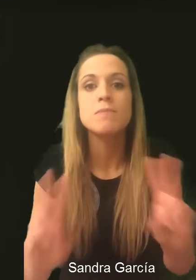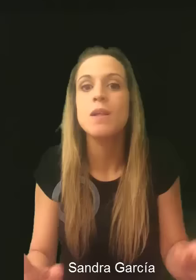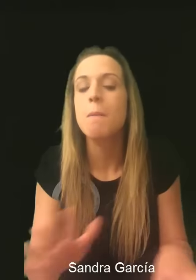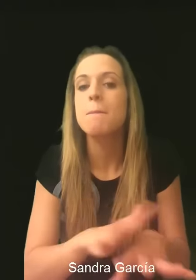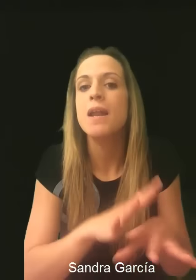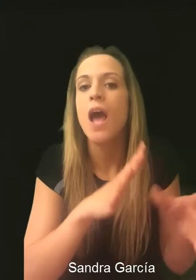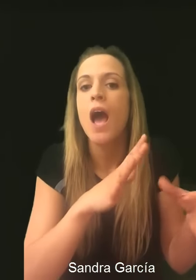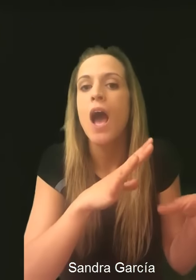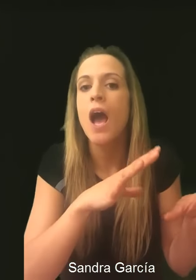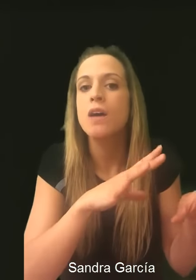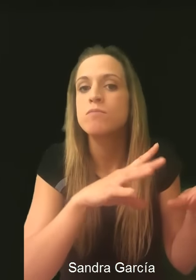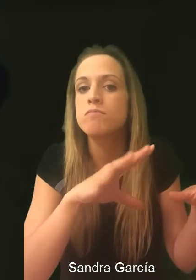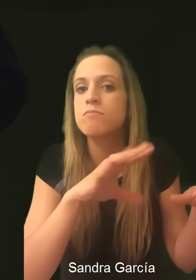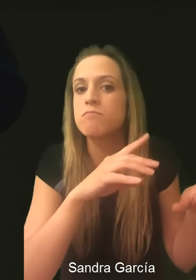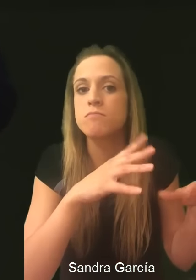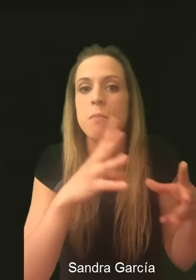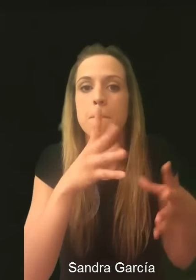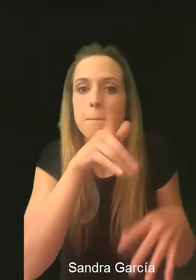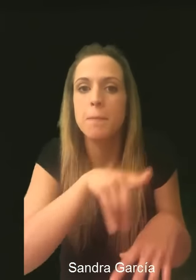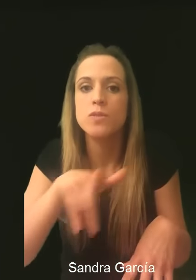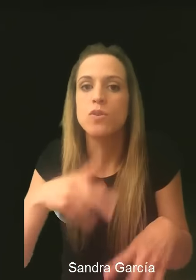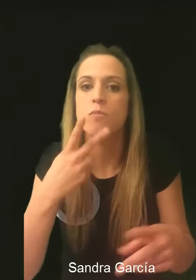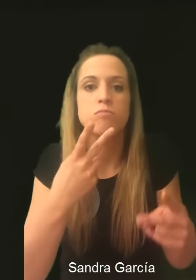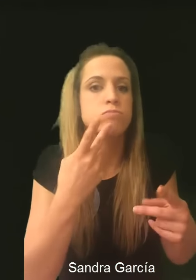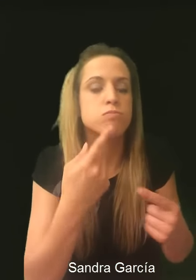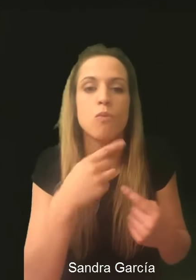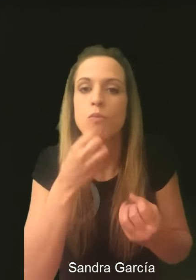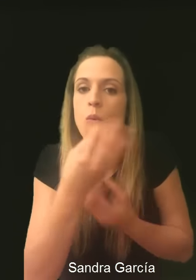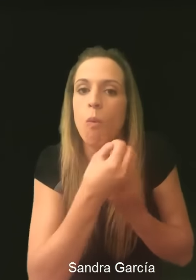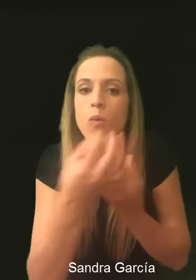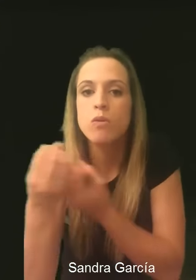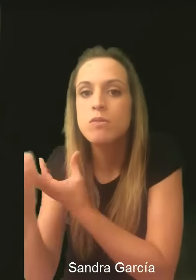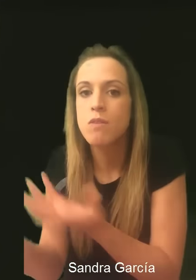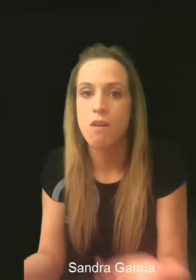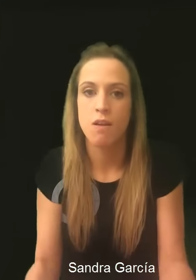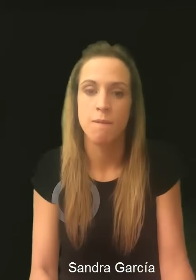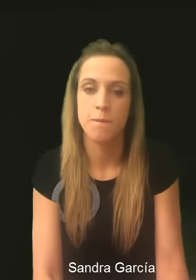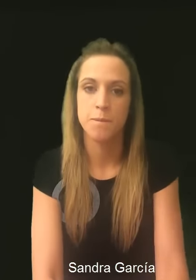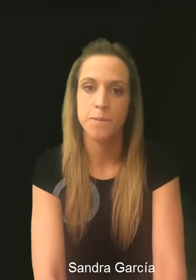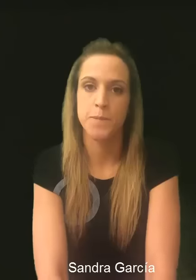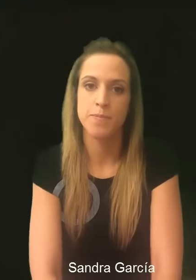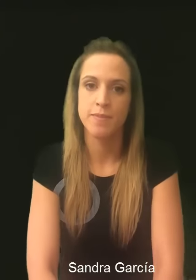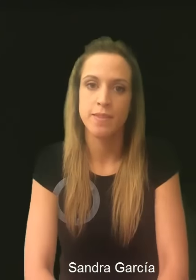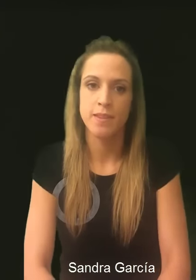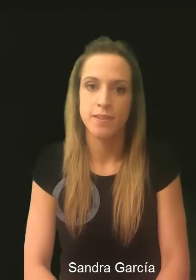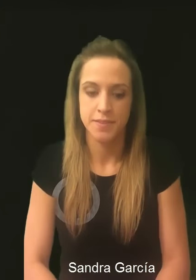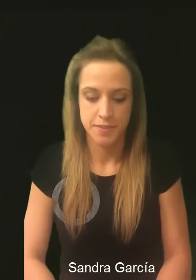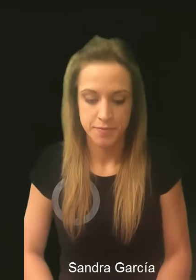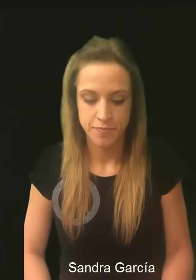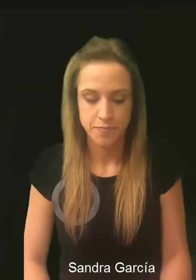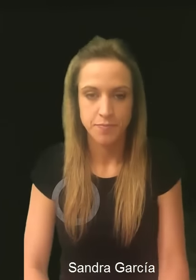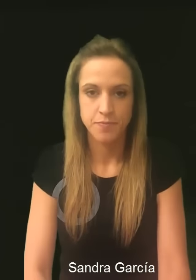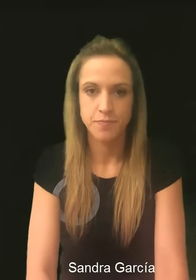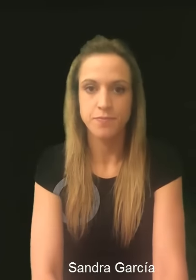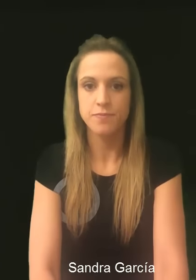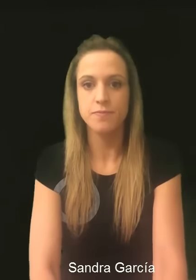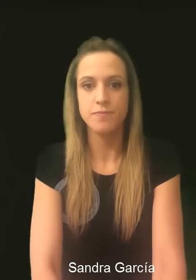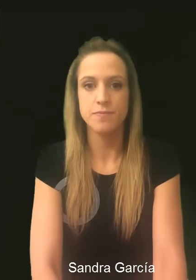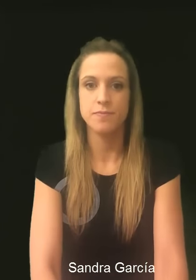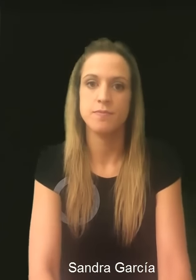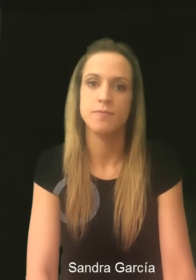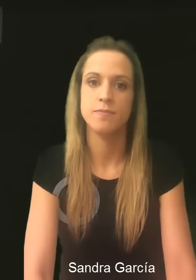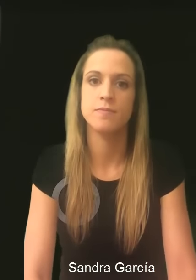viralidad entre los colegas. Dice, mira, el jefe de domolestra me mandado un vídeo de agradecimiento por una compra. Si le compran una braga